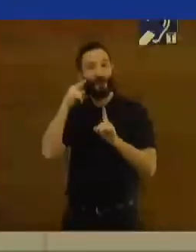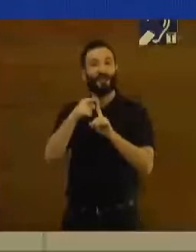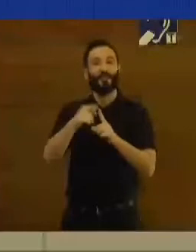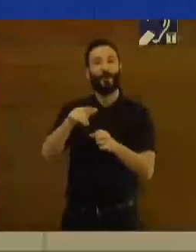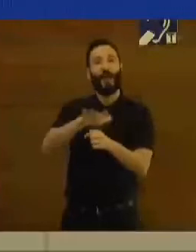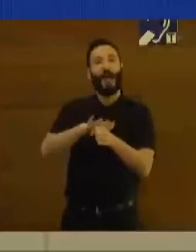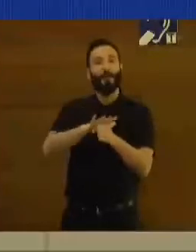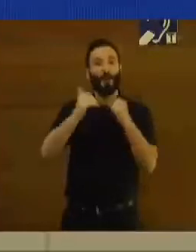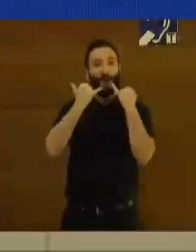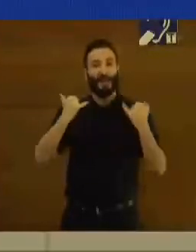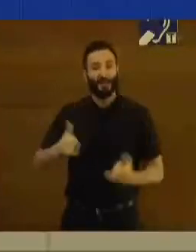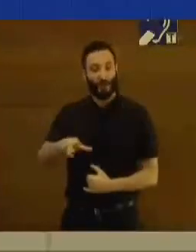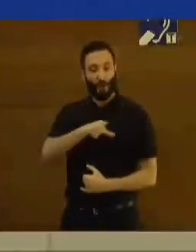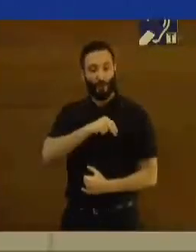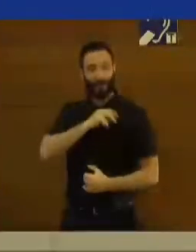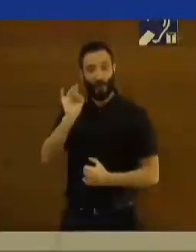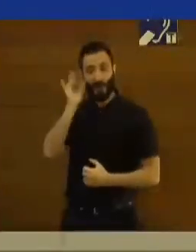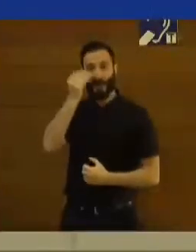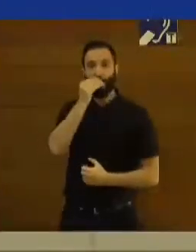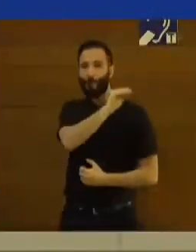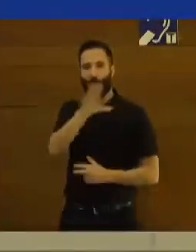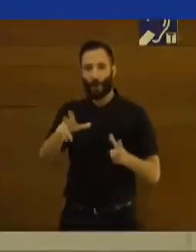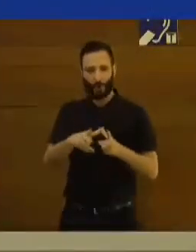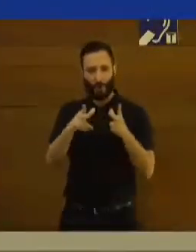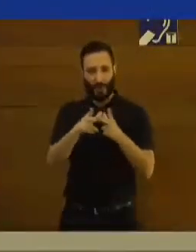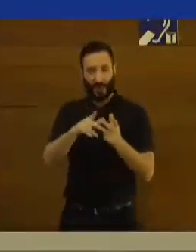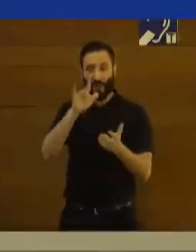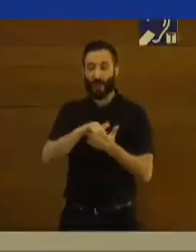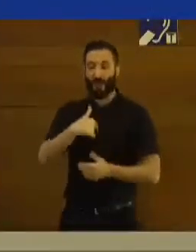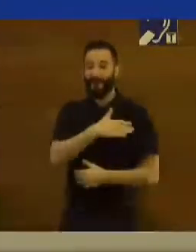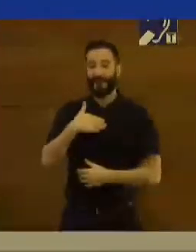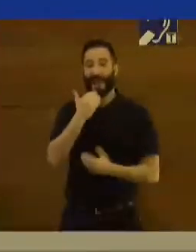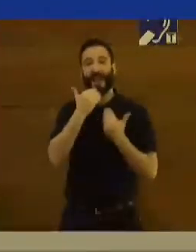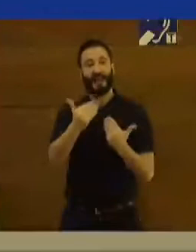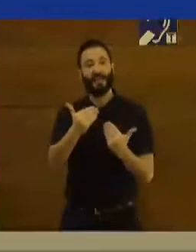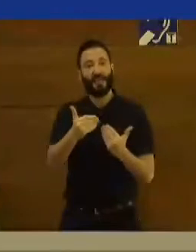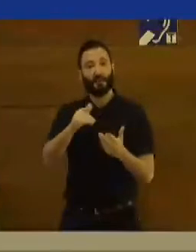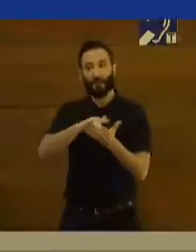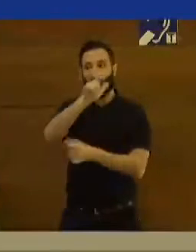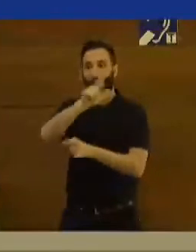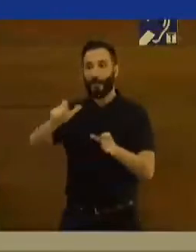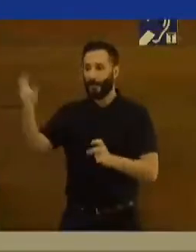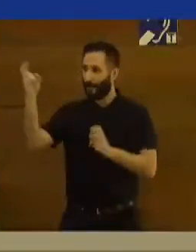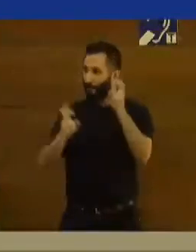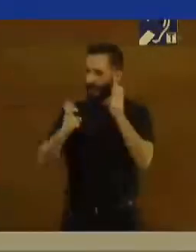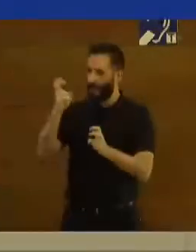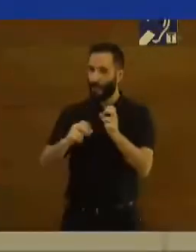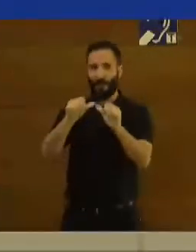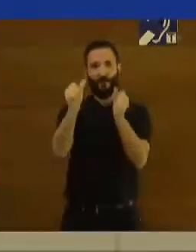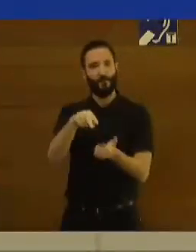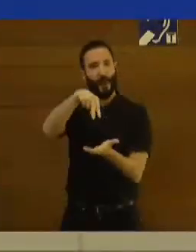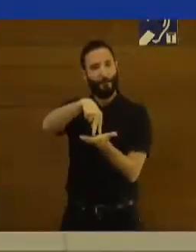en el ámbito energético de Fundación Naturgy. Ante todo, quiero dar las gracias a todos los que nos acompañan aquí de manera